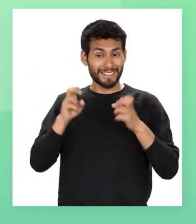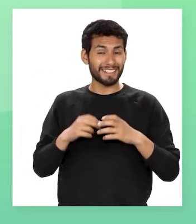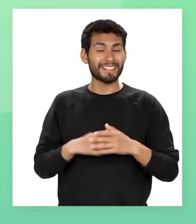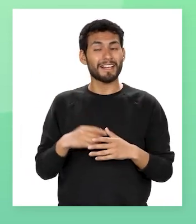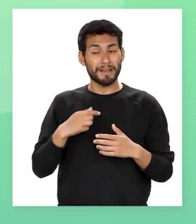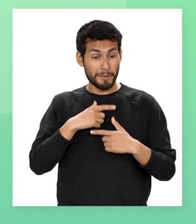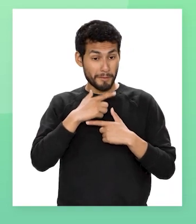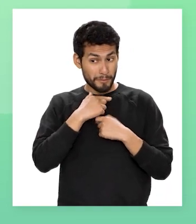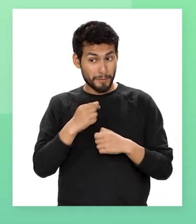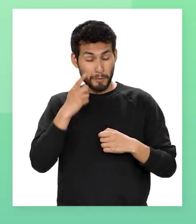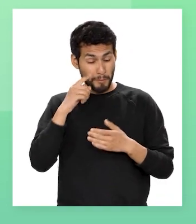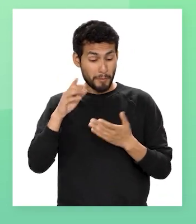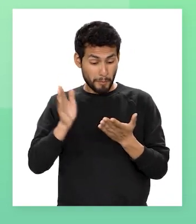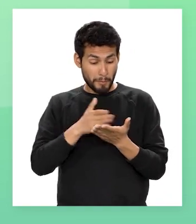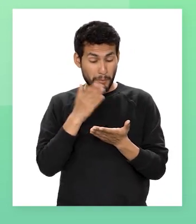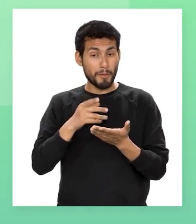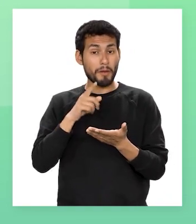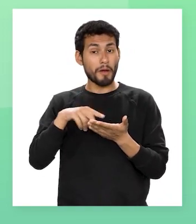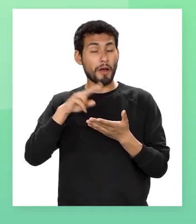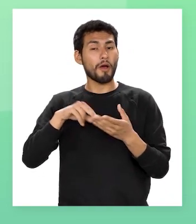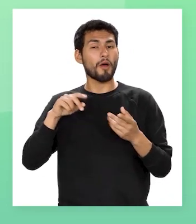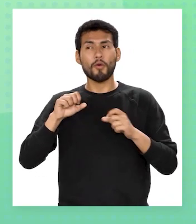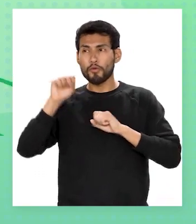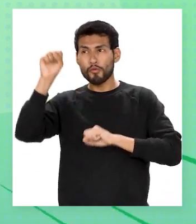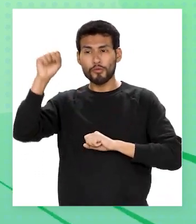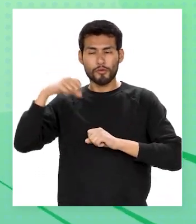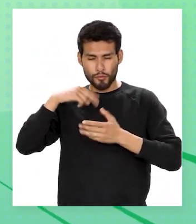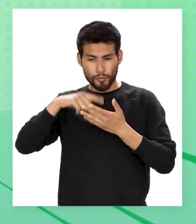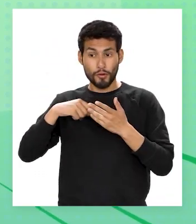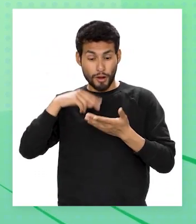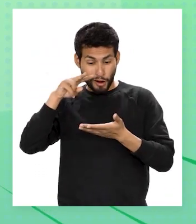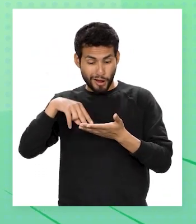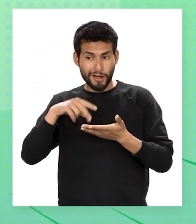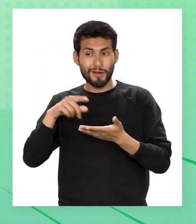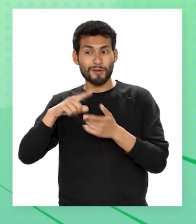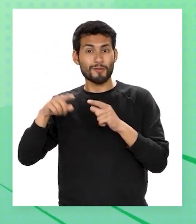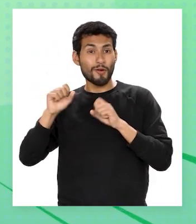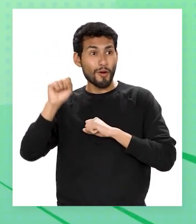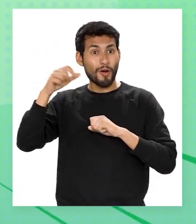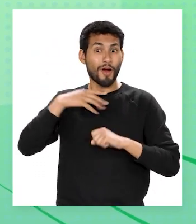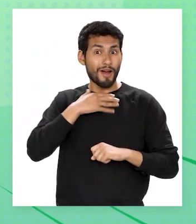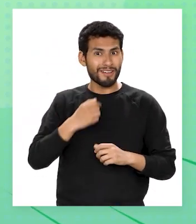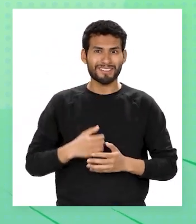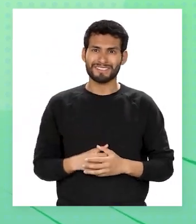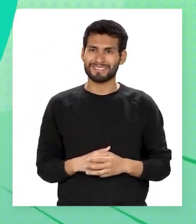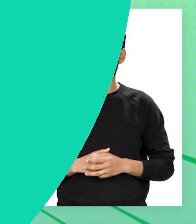Empecé a interesarme en las historietas Y las leeré hasta convertirme en un experto en superhéroes